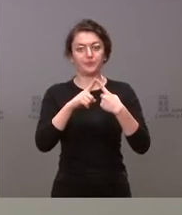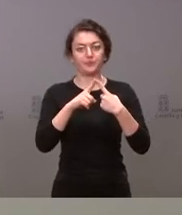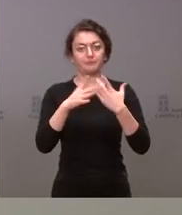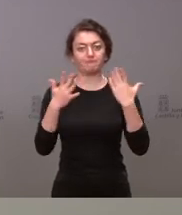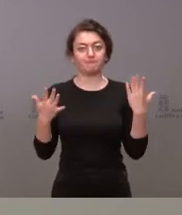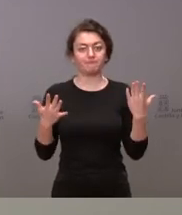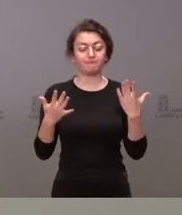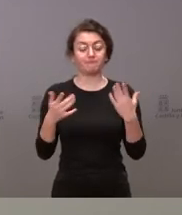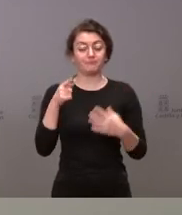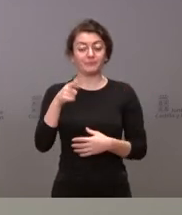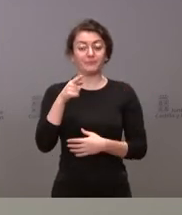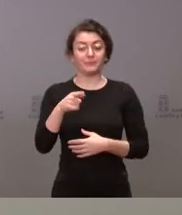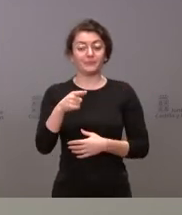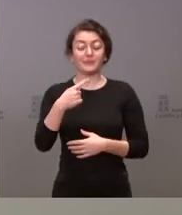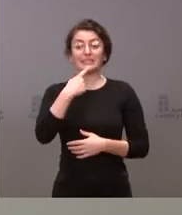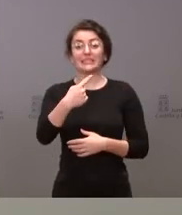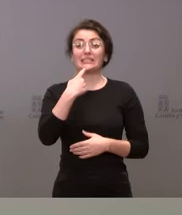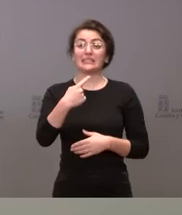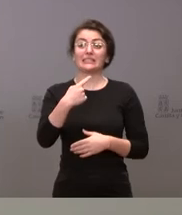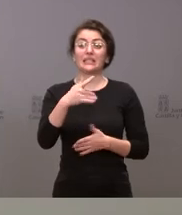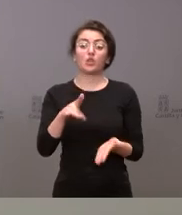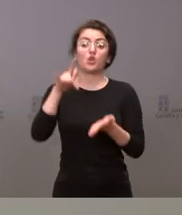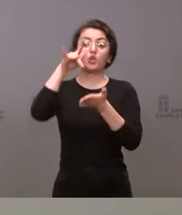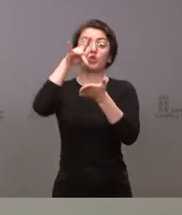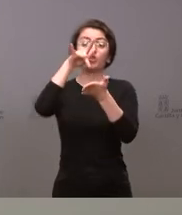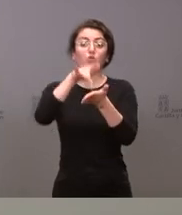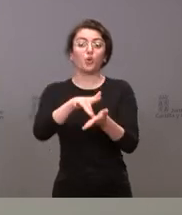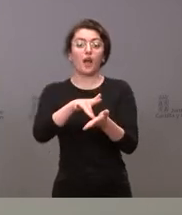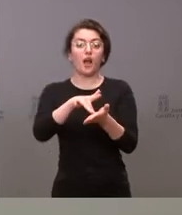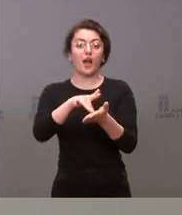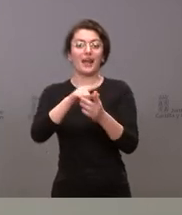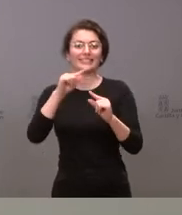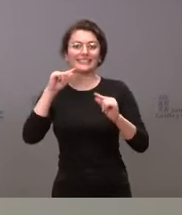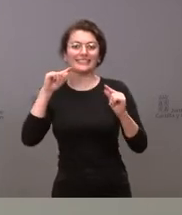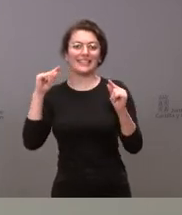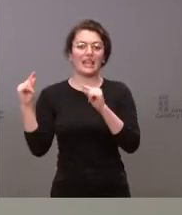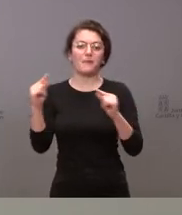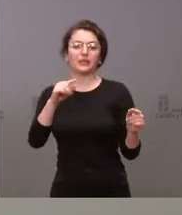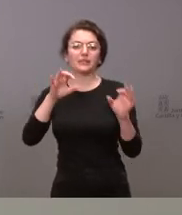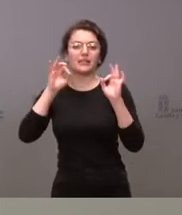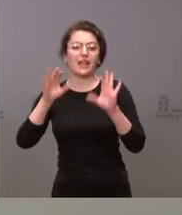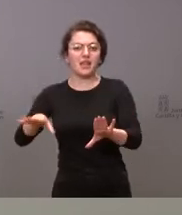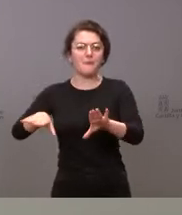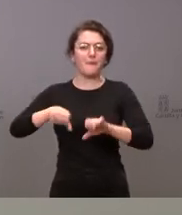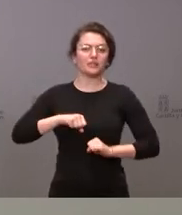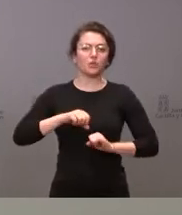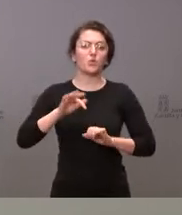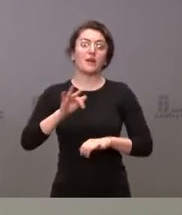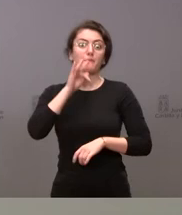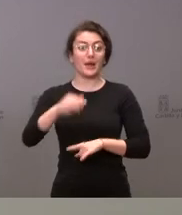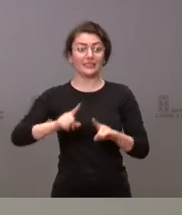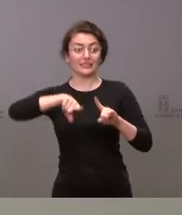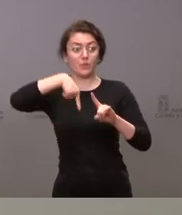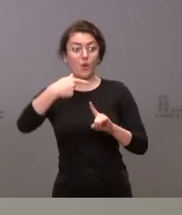plantea usted sobre la fecha del debate de investidura y el impacto que esto tiene también para